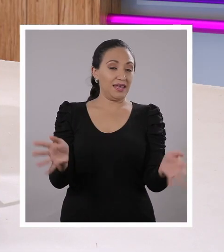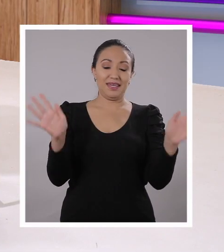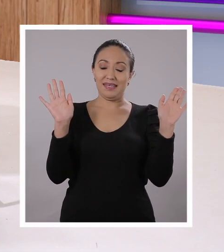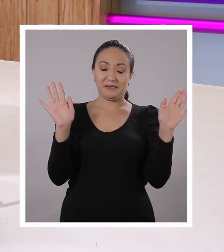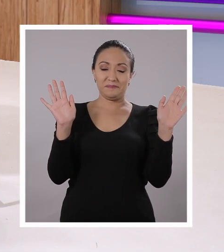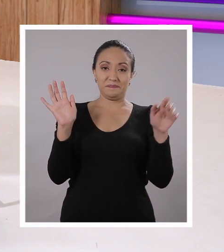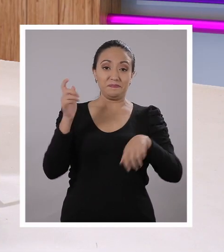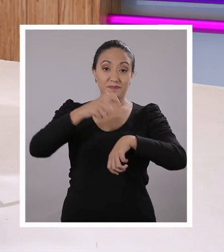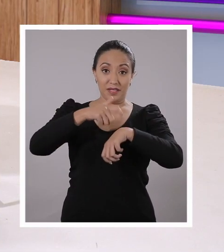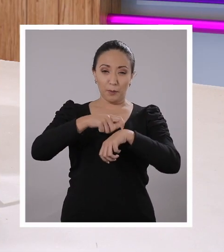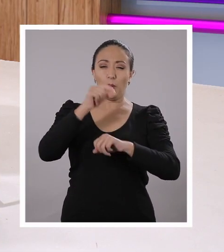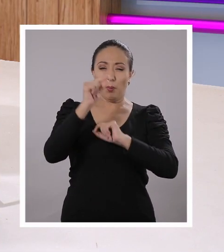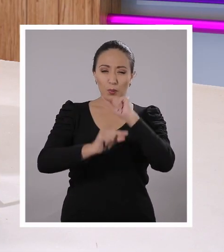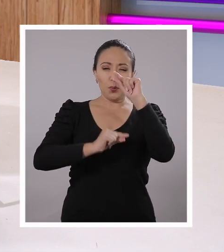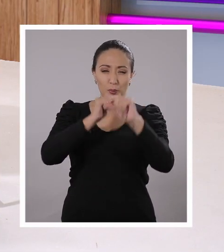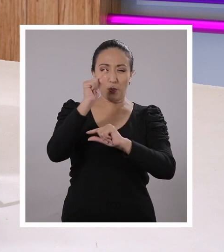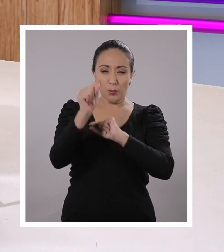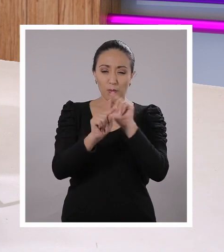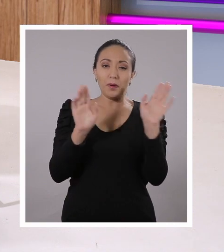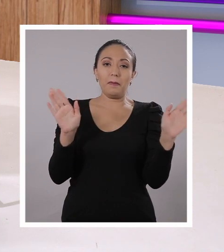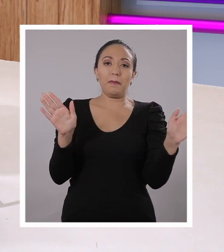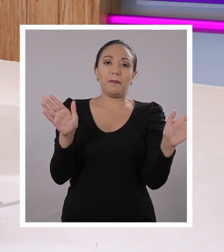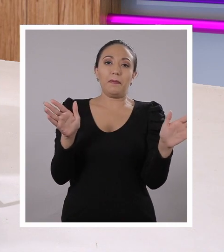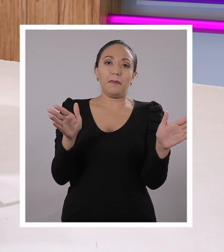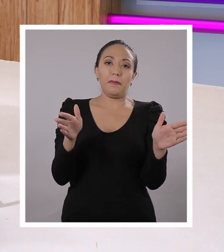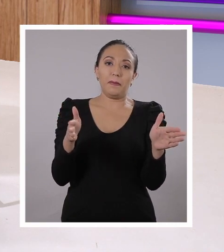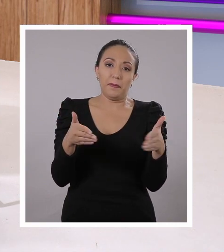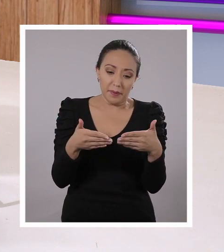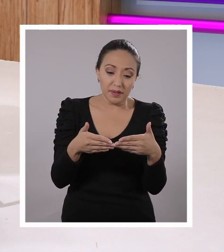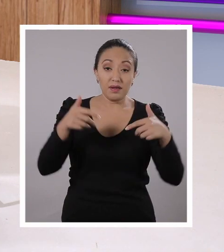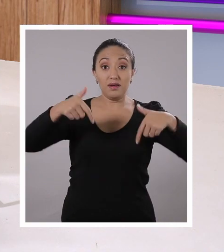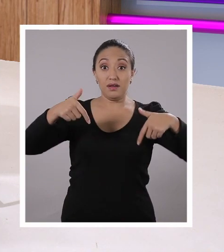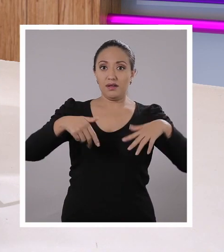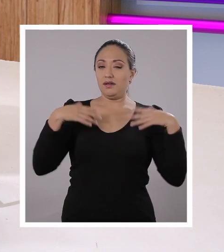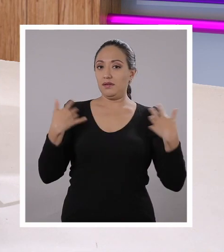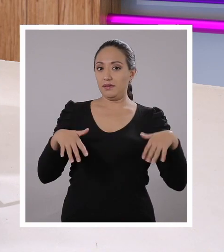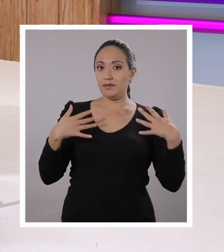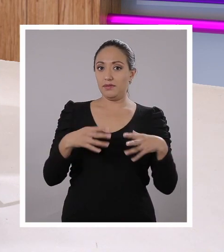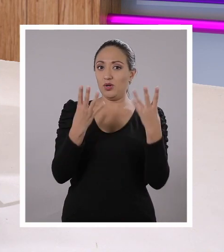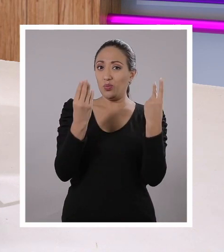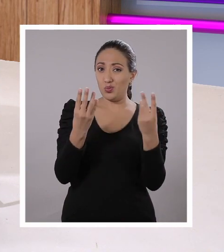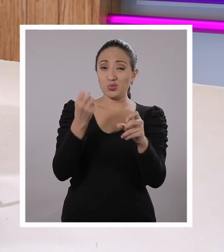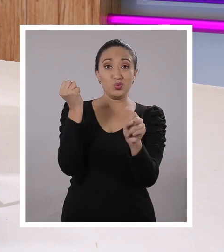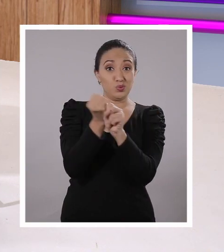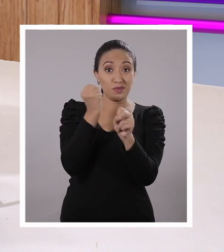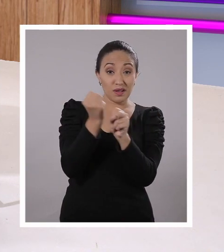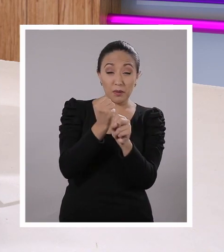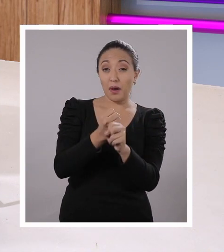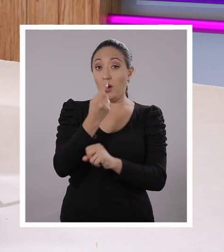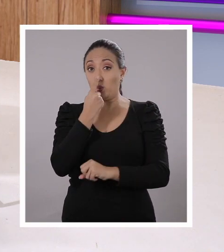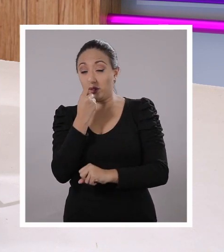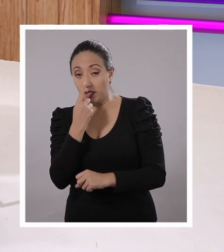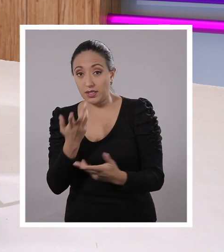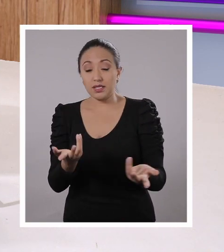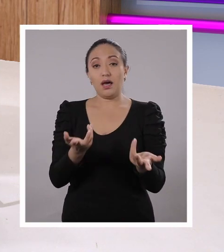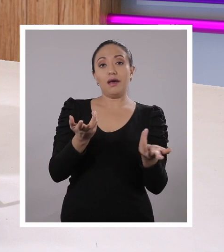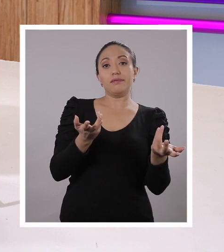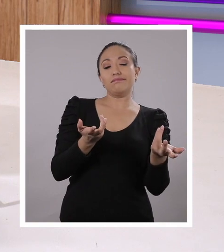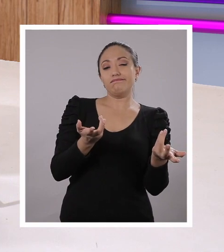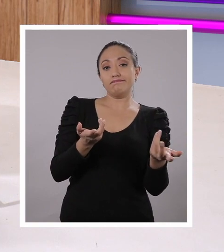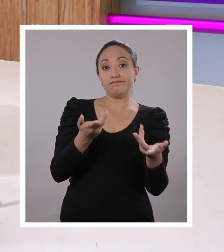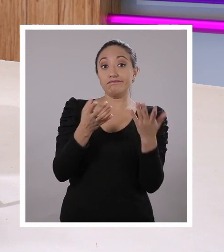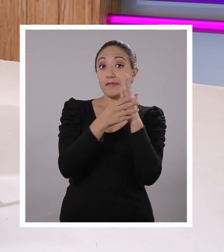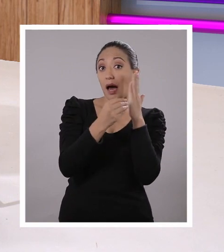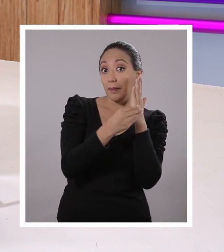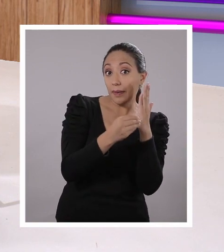Y con eso, chicos y chicas, vamos llegando al final de este día que he estado cargado de trabajos interesantes,